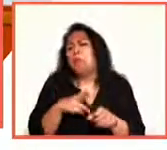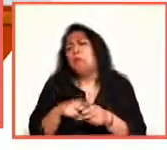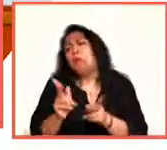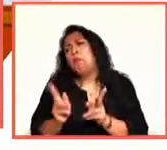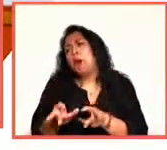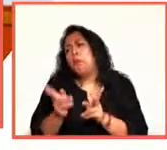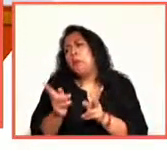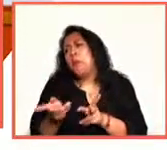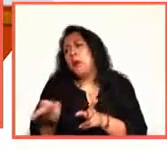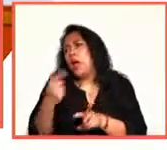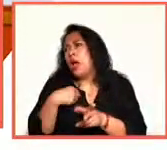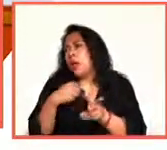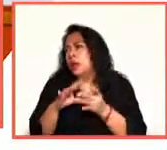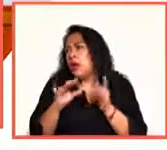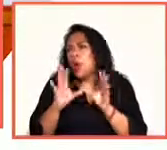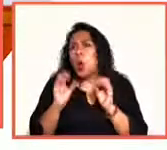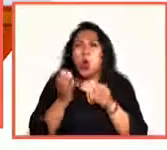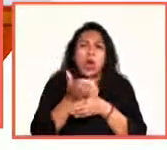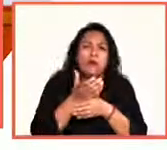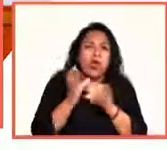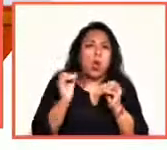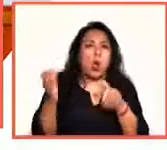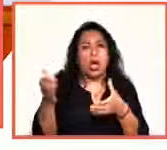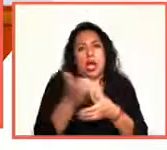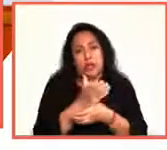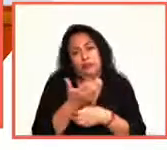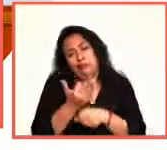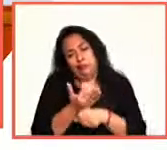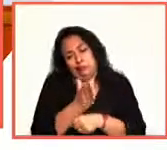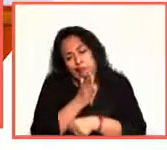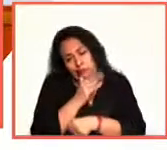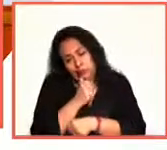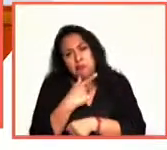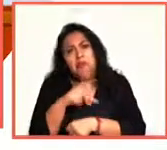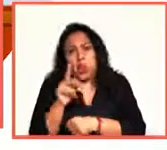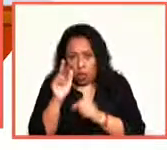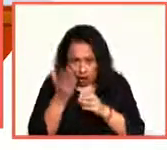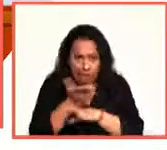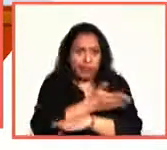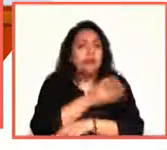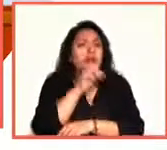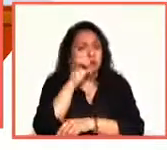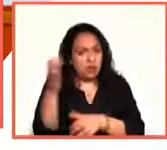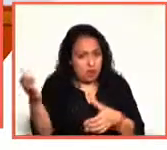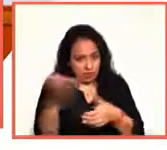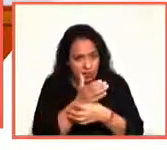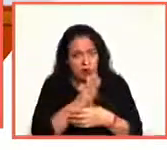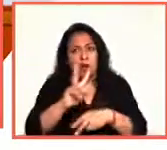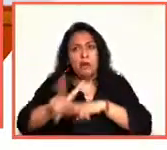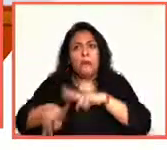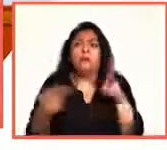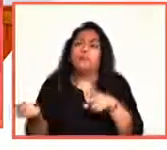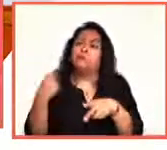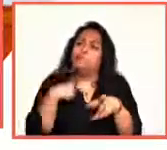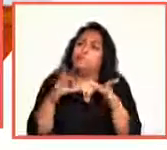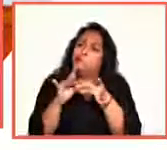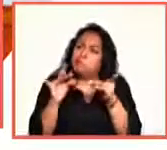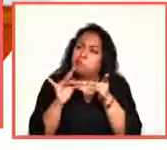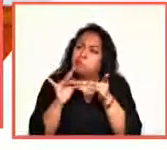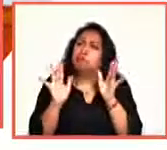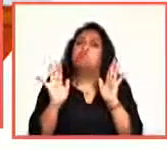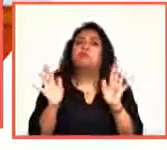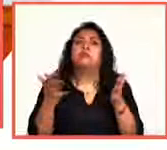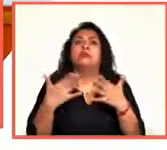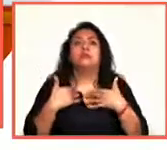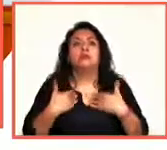en el café o en la cantina. Ya no, pero hasta en la cantina. Por supuesto, imagínate si no. Entonces, la